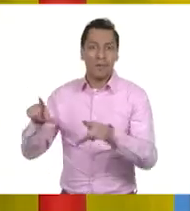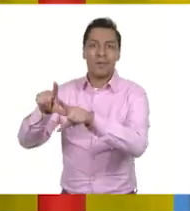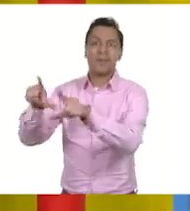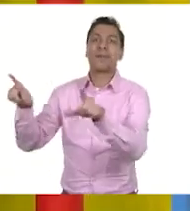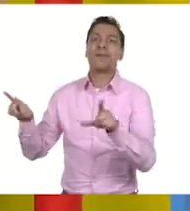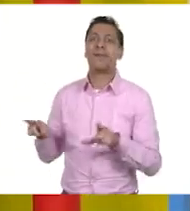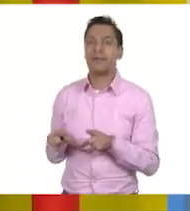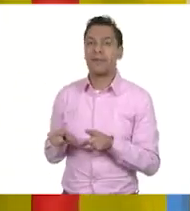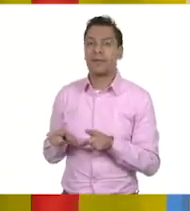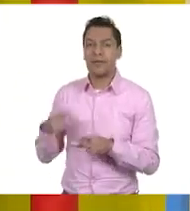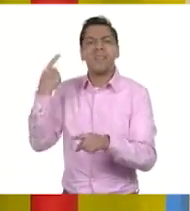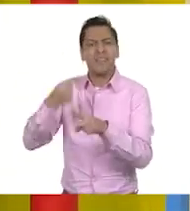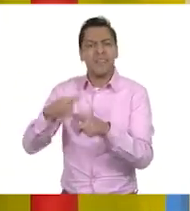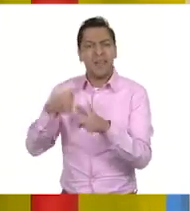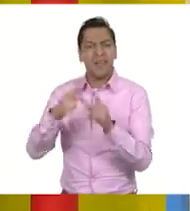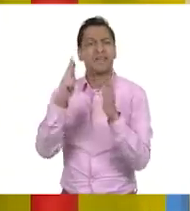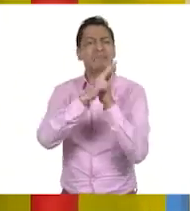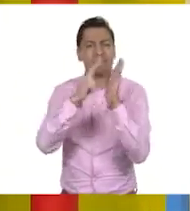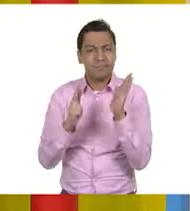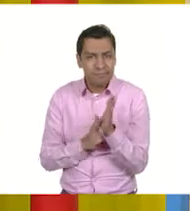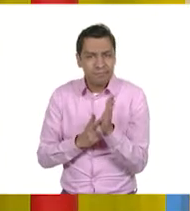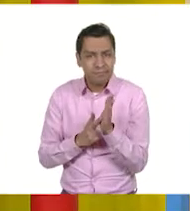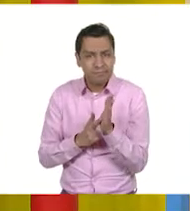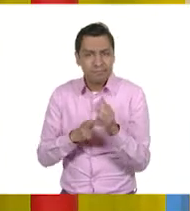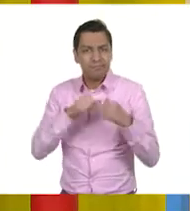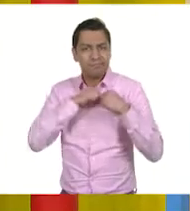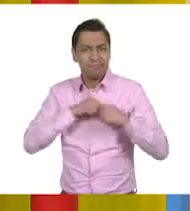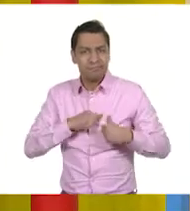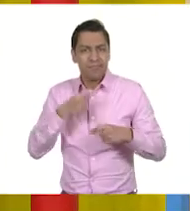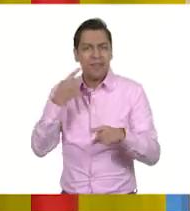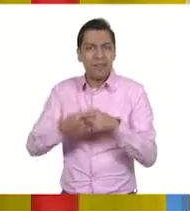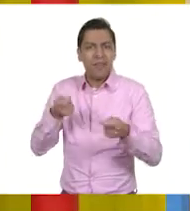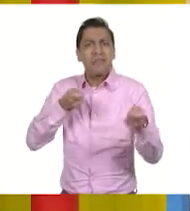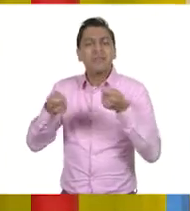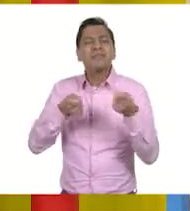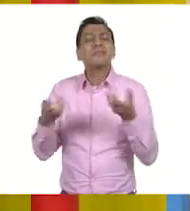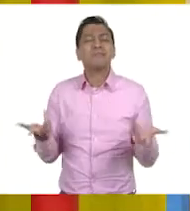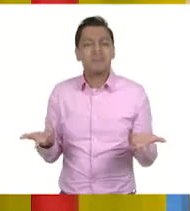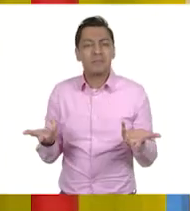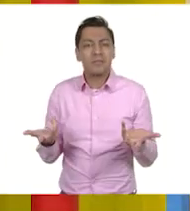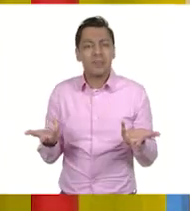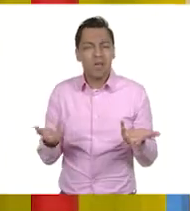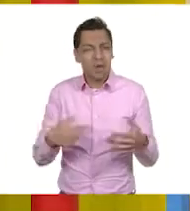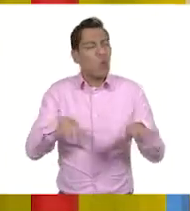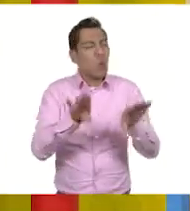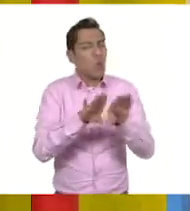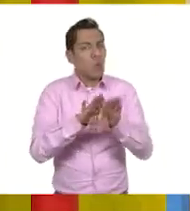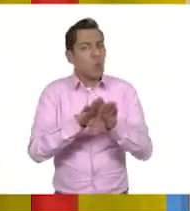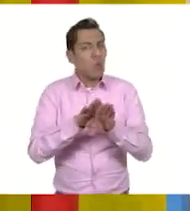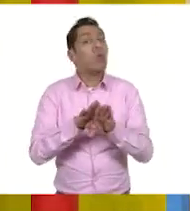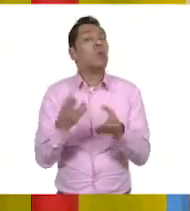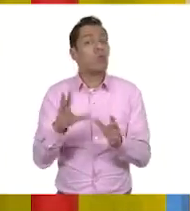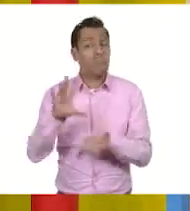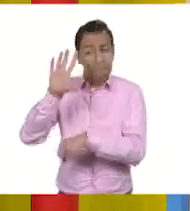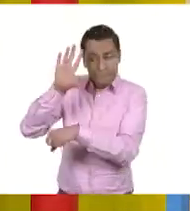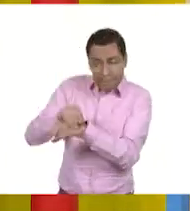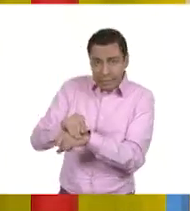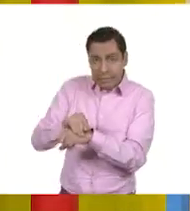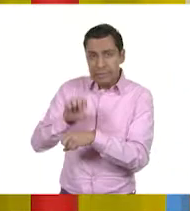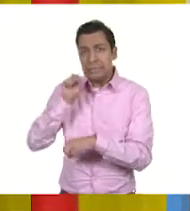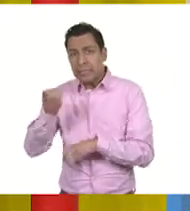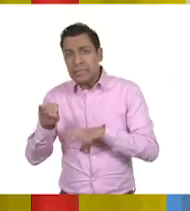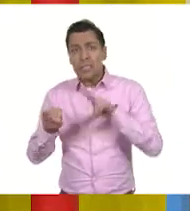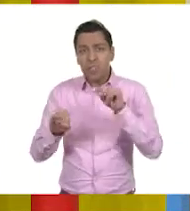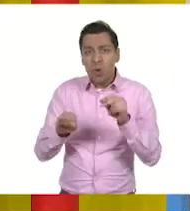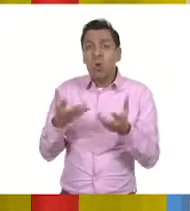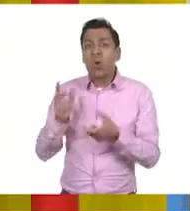¿quién lo regula? O ¿cómo le hacemos los humanos para decir, bueno, es que nada más casen 5, pero qué tal si hay alguien que no quiere